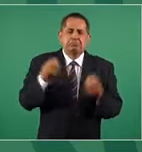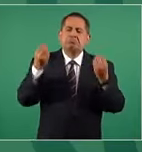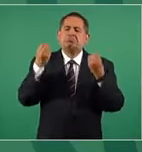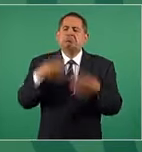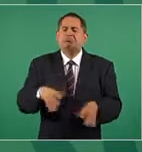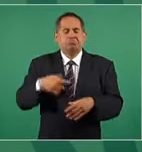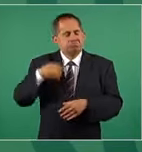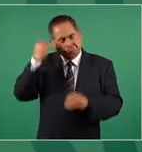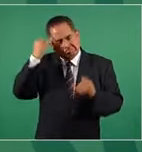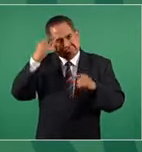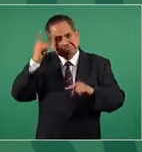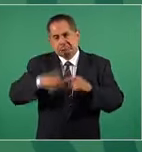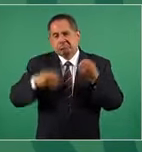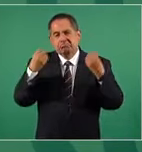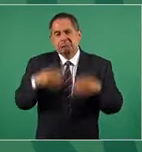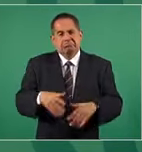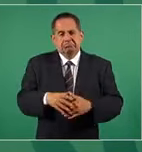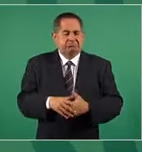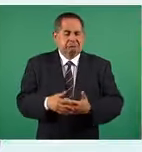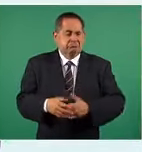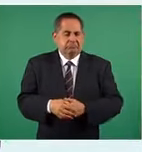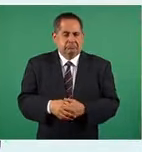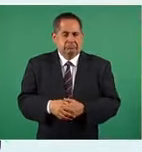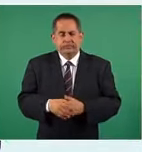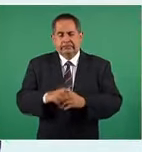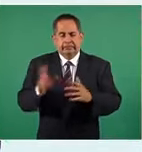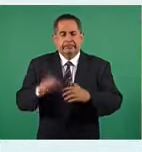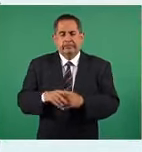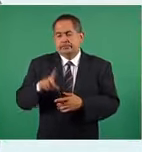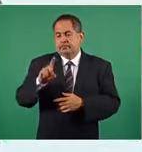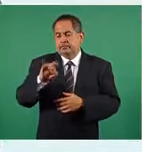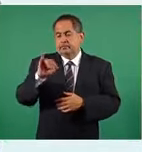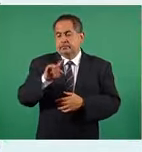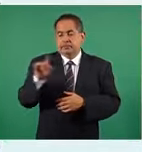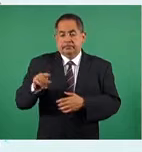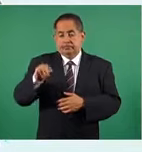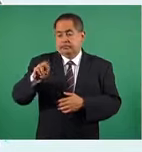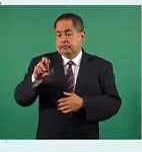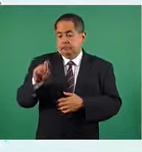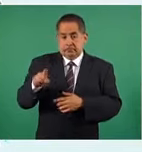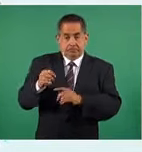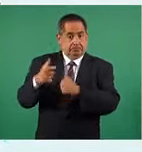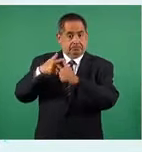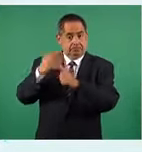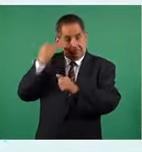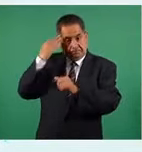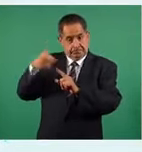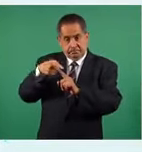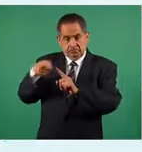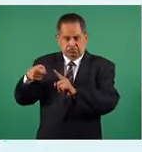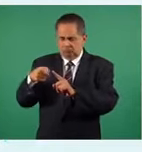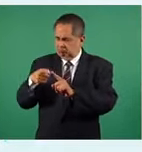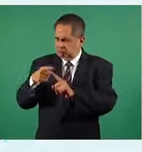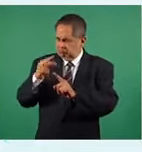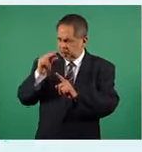imaginación y el talento. entonces Díaz Mirón en su primera época era